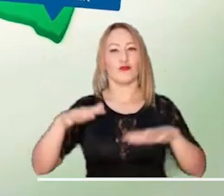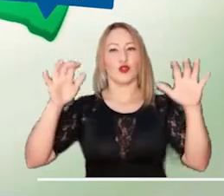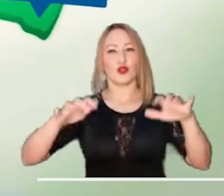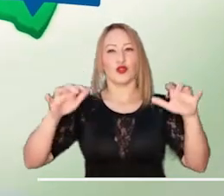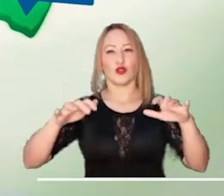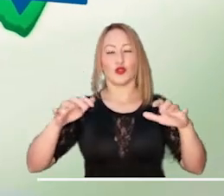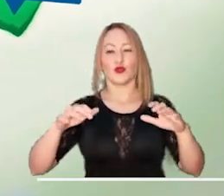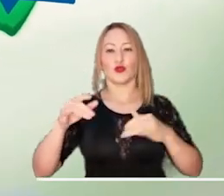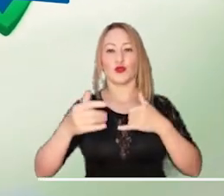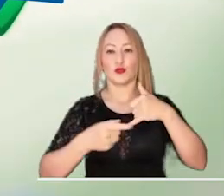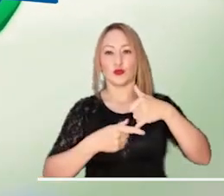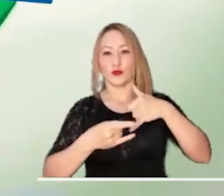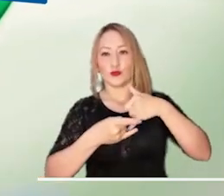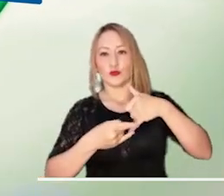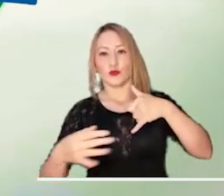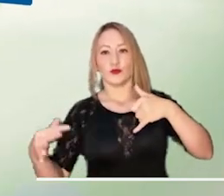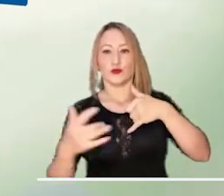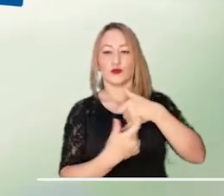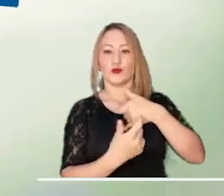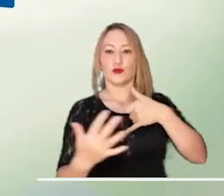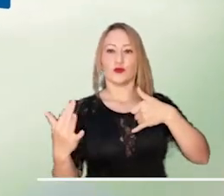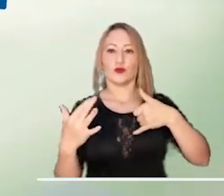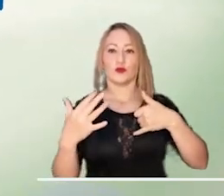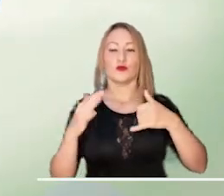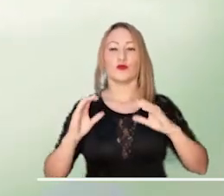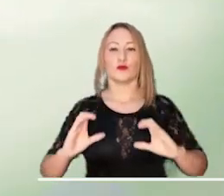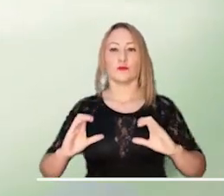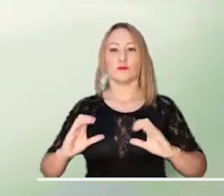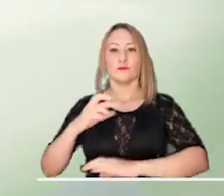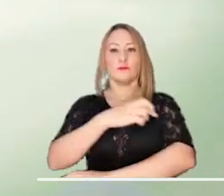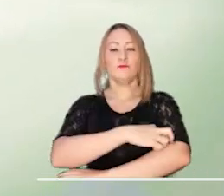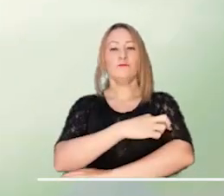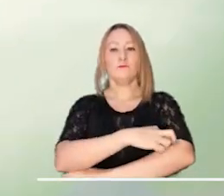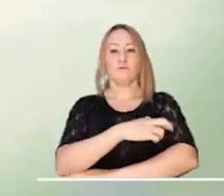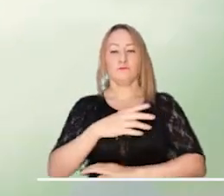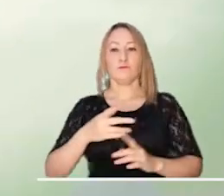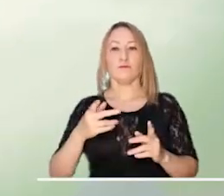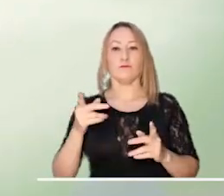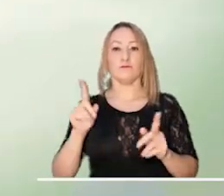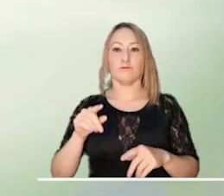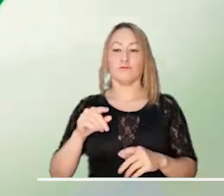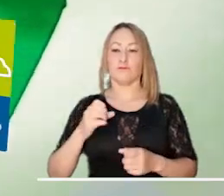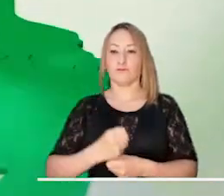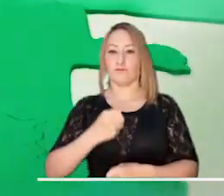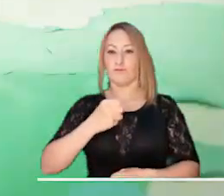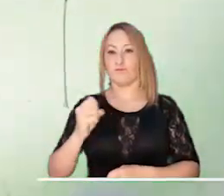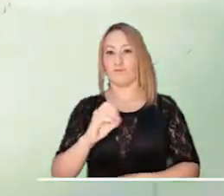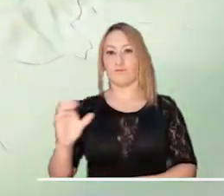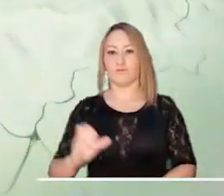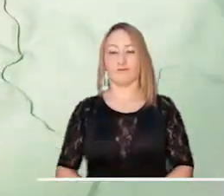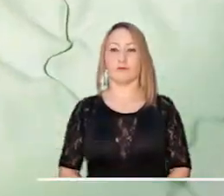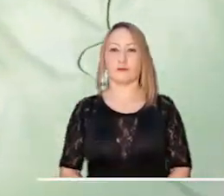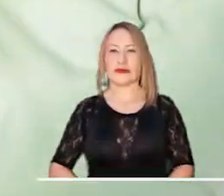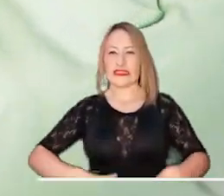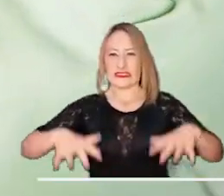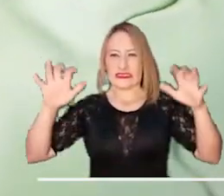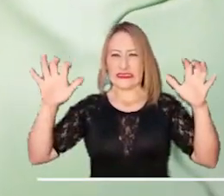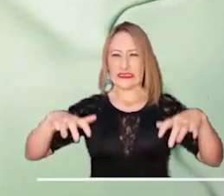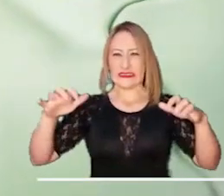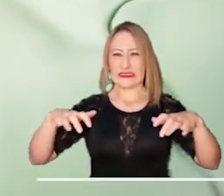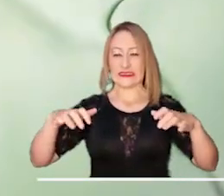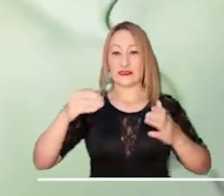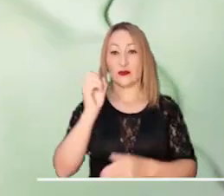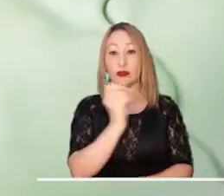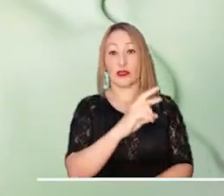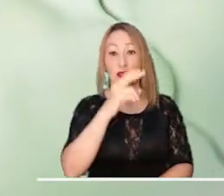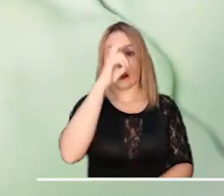prevista en la Amazonía podría activar lluvias en zonas de Guaviare, Caquetá, Putumayo, Guainía y el occidente de Vaupés. Durante